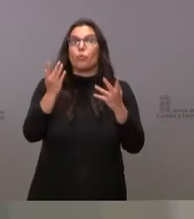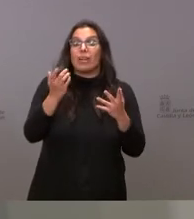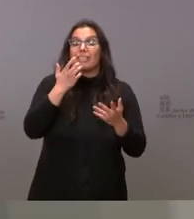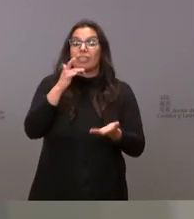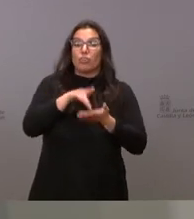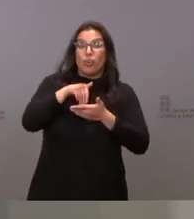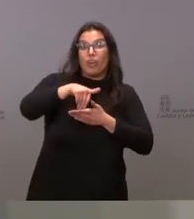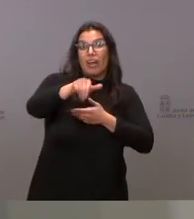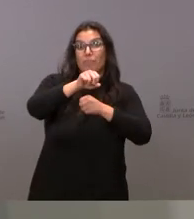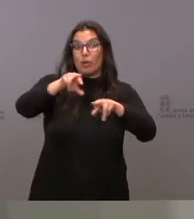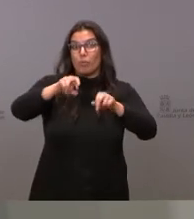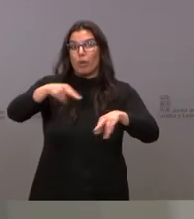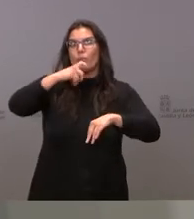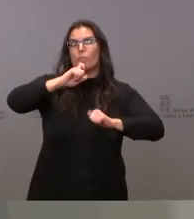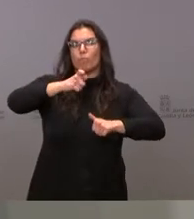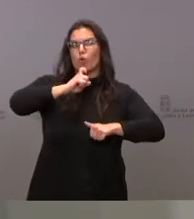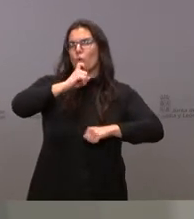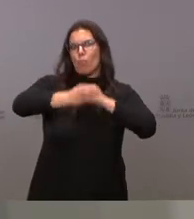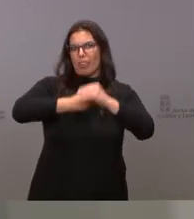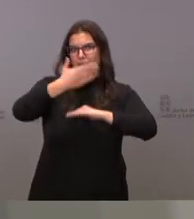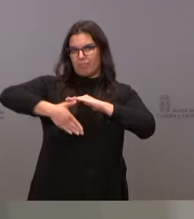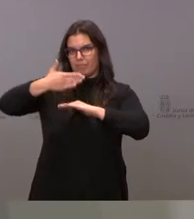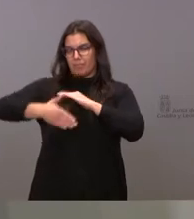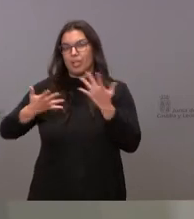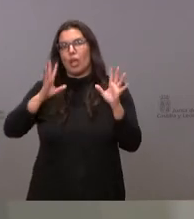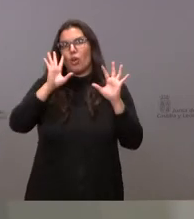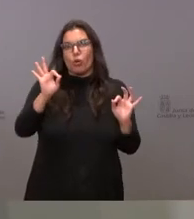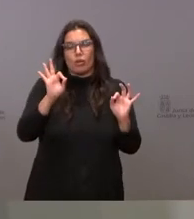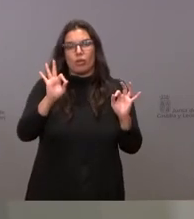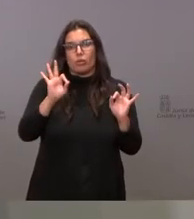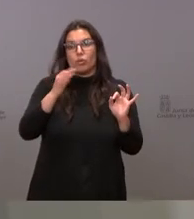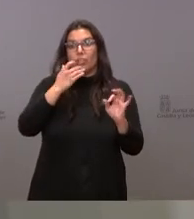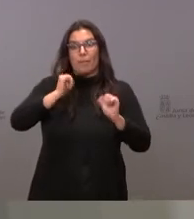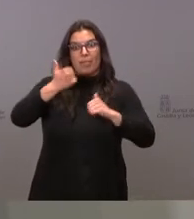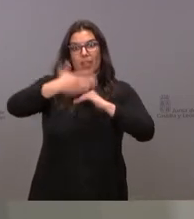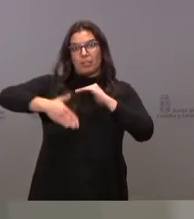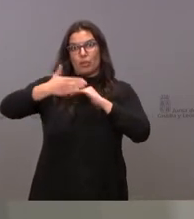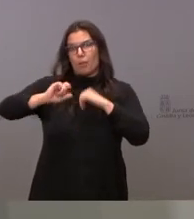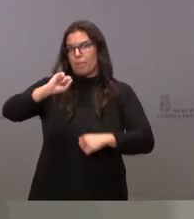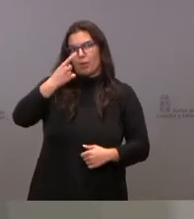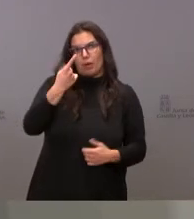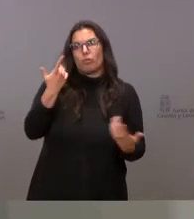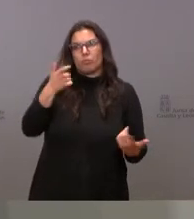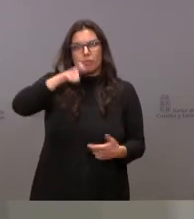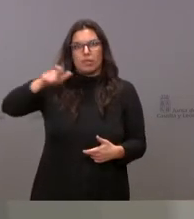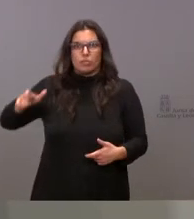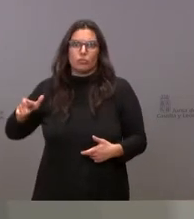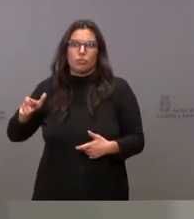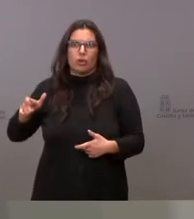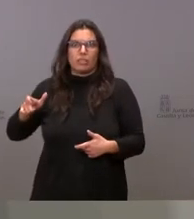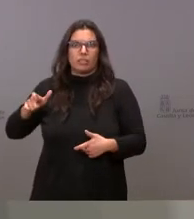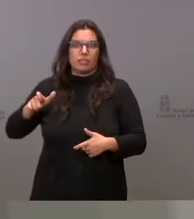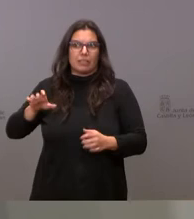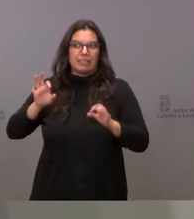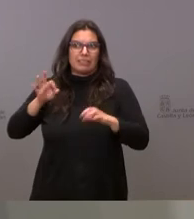a un escenario de restricciones y, naturalmente, en el planteamiento, la primera cosa que está encima de la mesa es restrinjamos